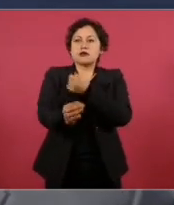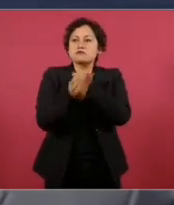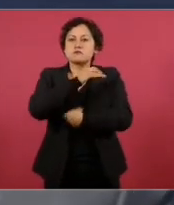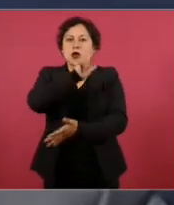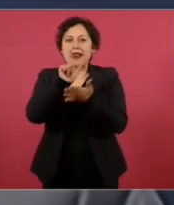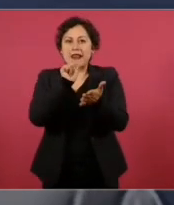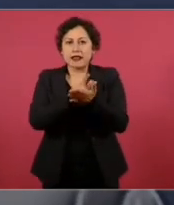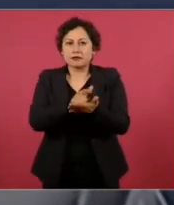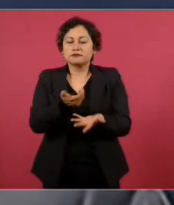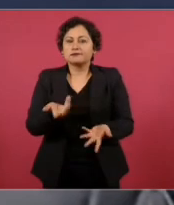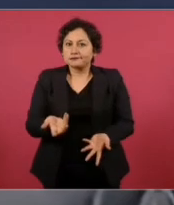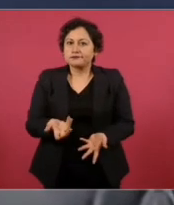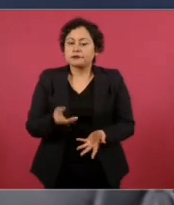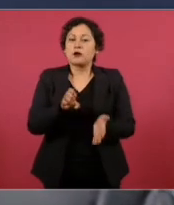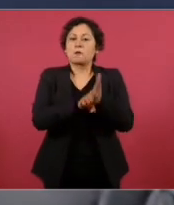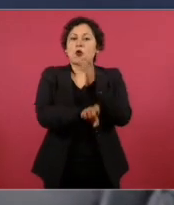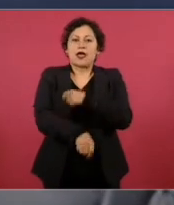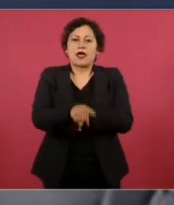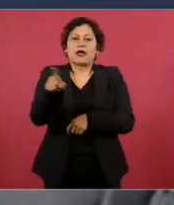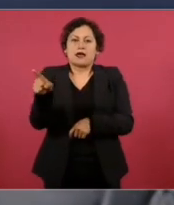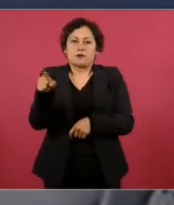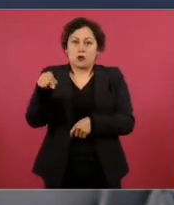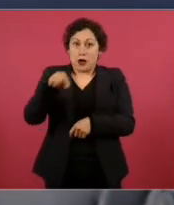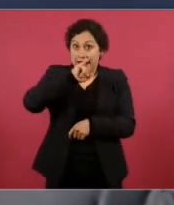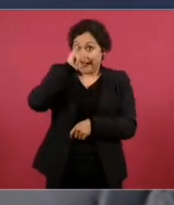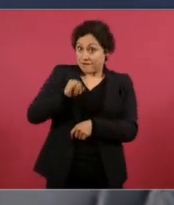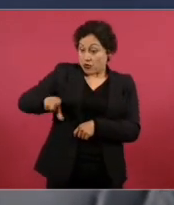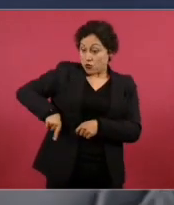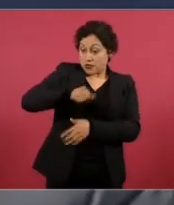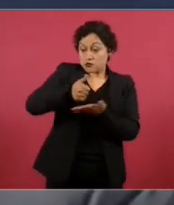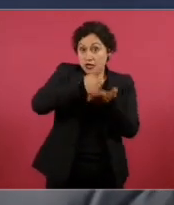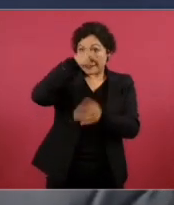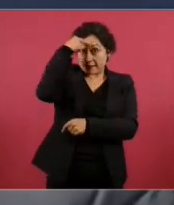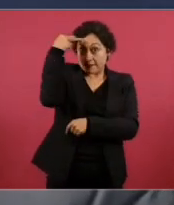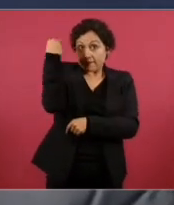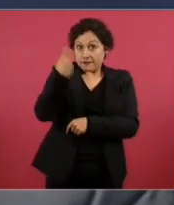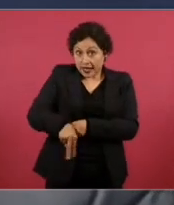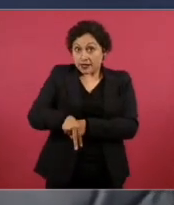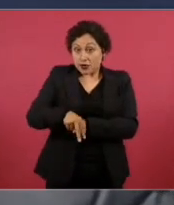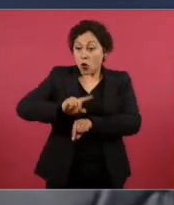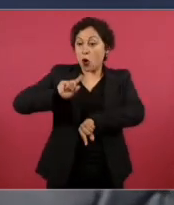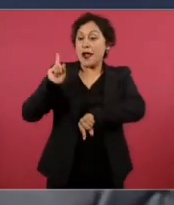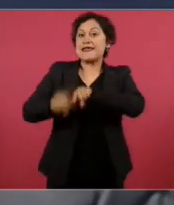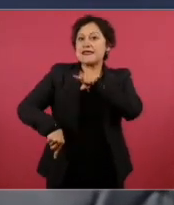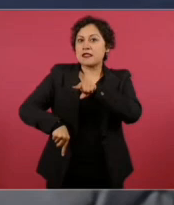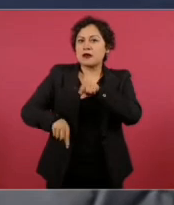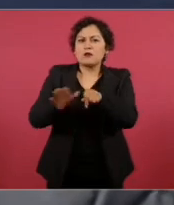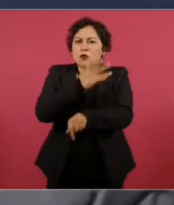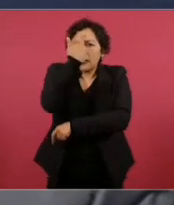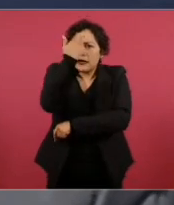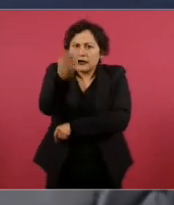diciendo. Si al alcalde de la Ciudad de México lo destituyen por intentar abrir una calle para un hospital,